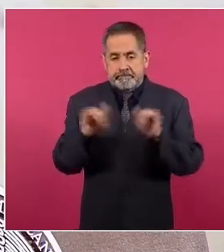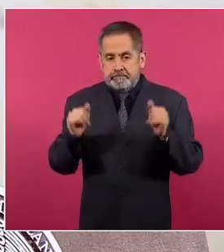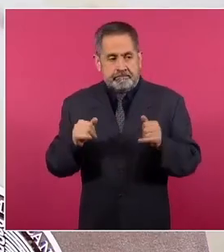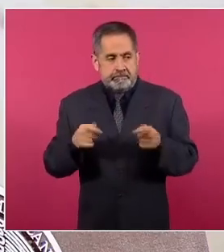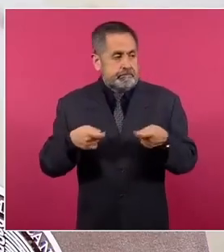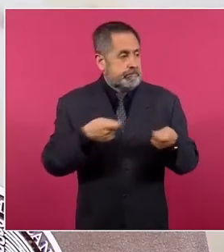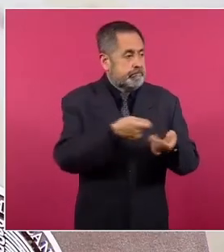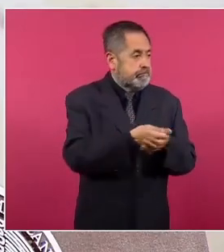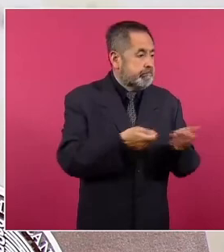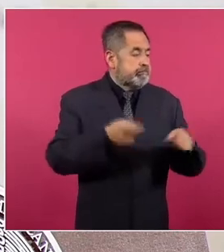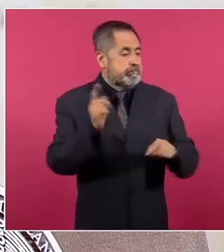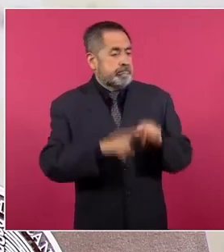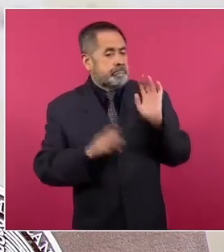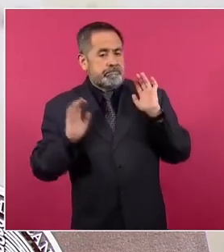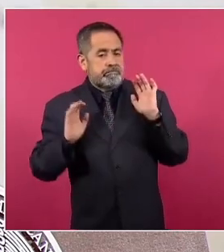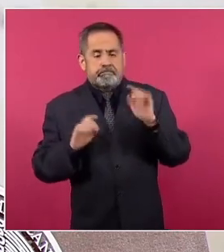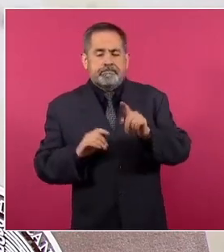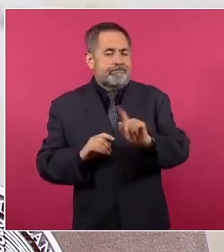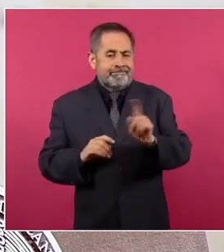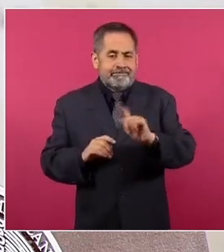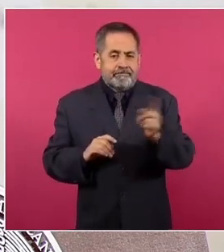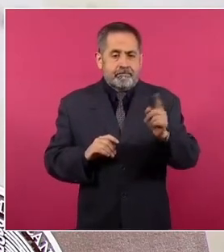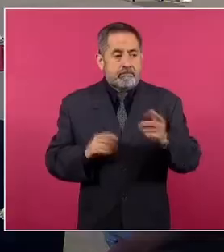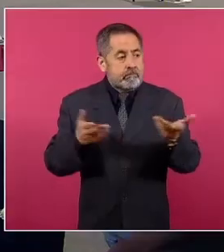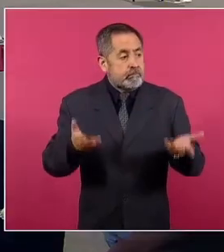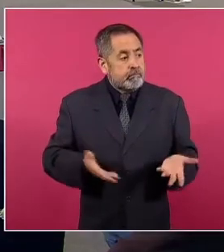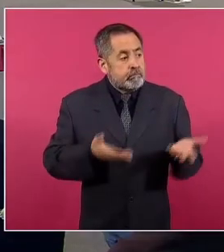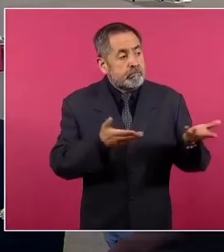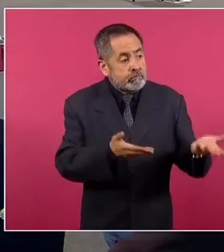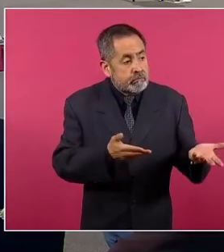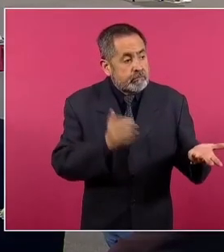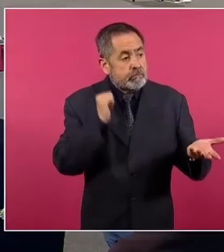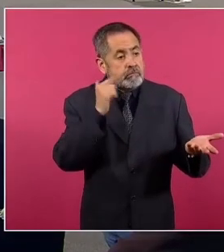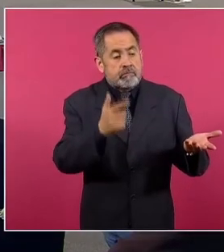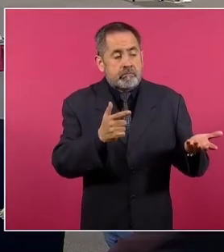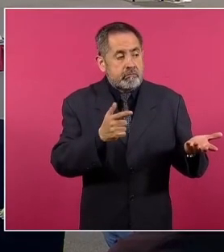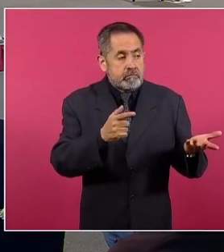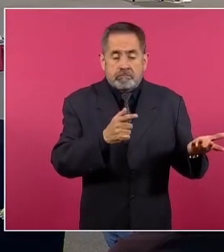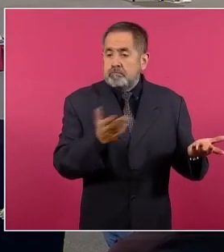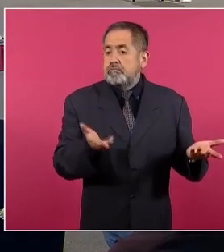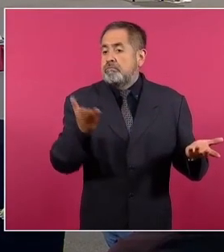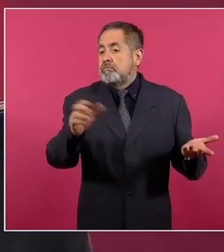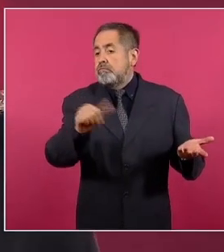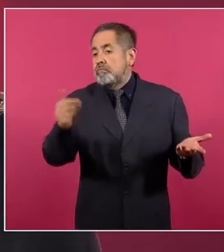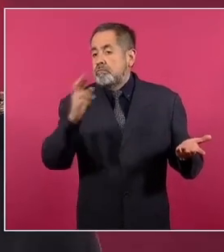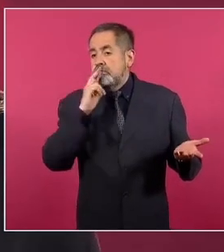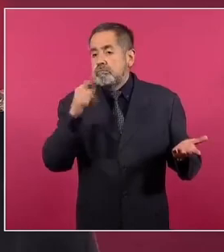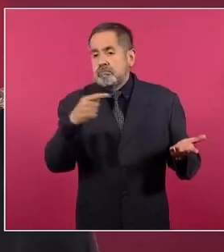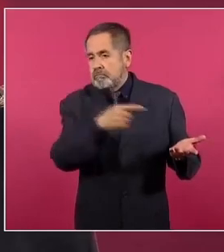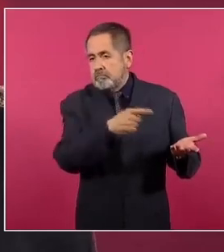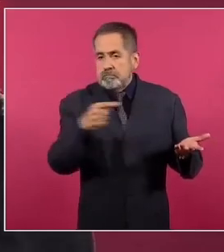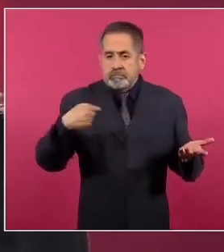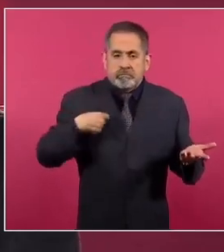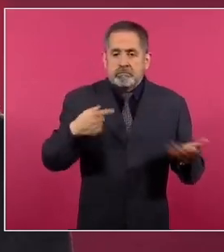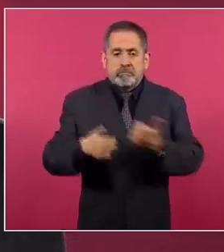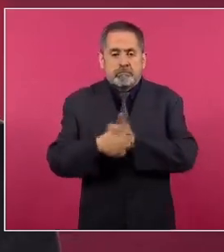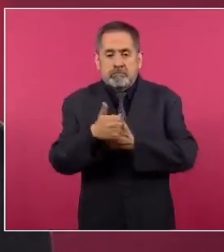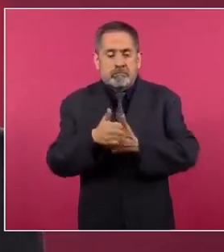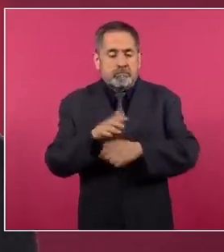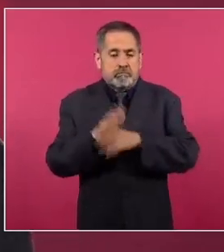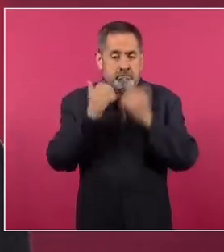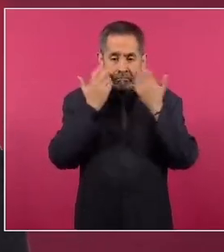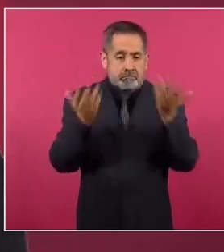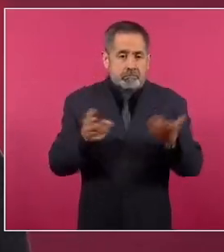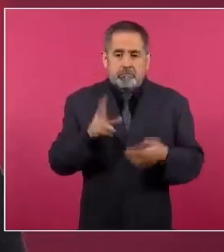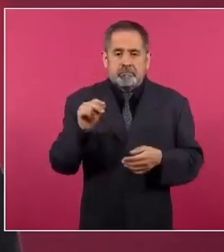suministro de energía, únicamente presentó una oferta comercial como una opción más en el mercado. Por otro lado,